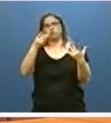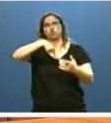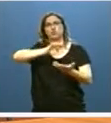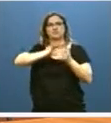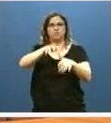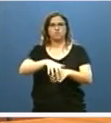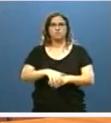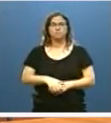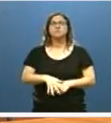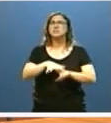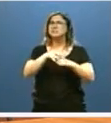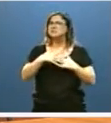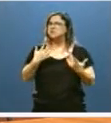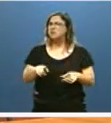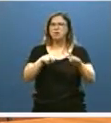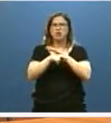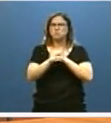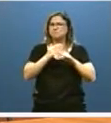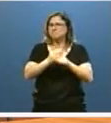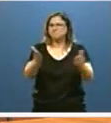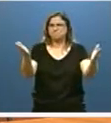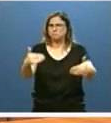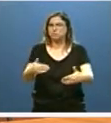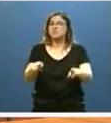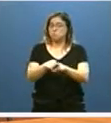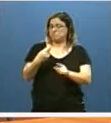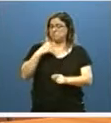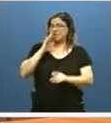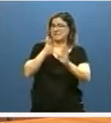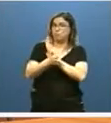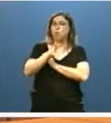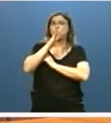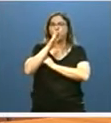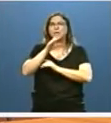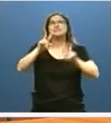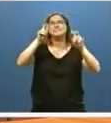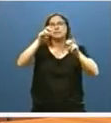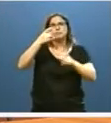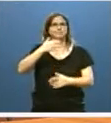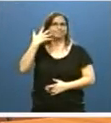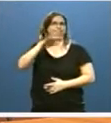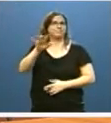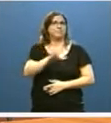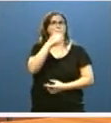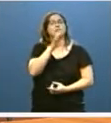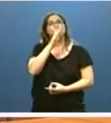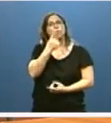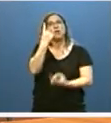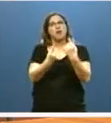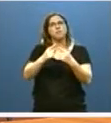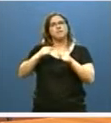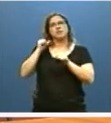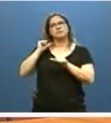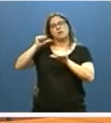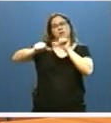El contexto de insuficiencia de recursos al que acabo de aludir, en parte debido a motivos extraordinarios, en parte a las crónicas carencias del